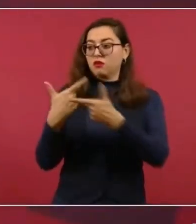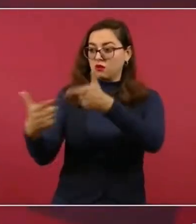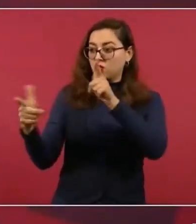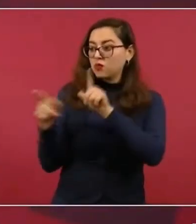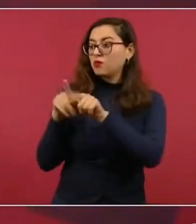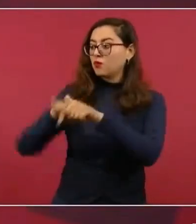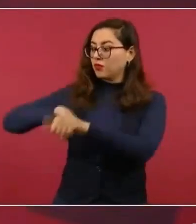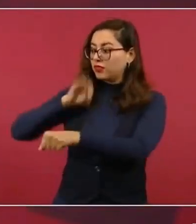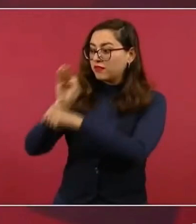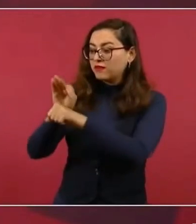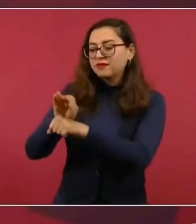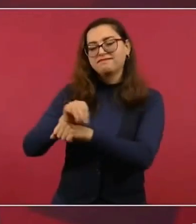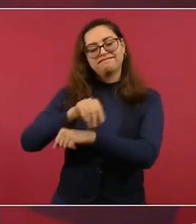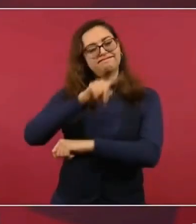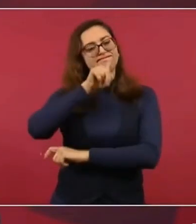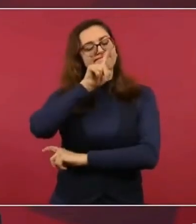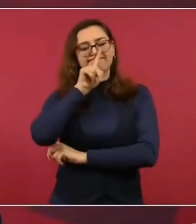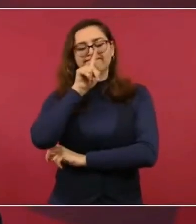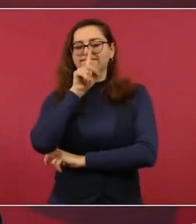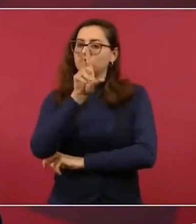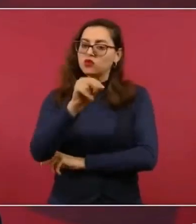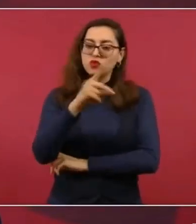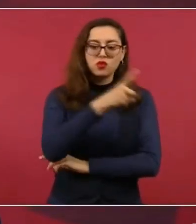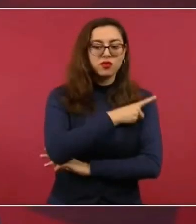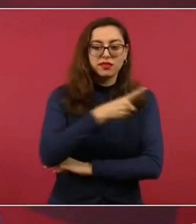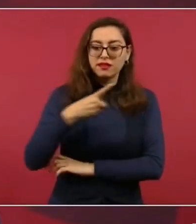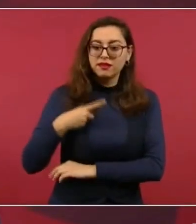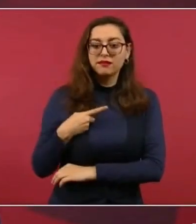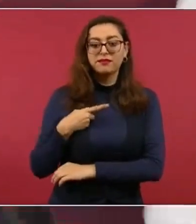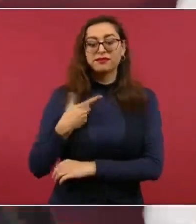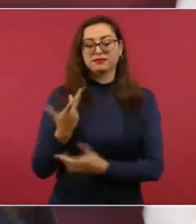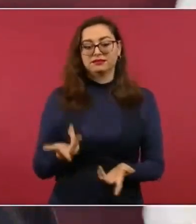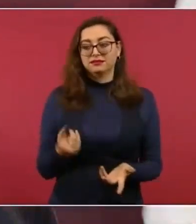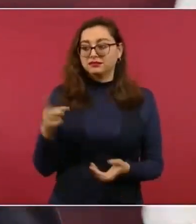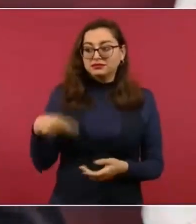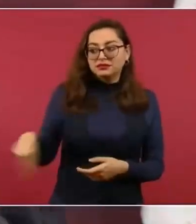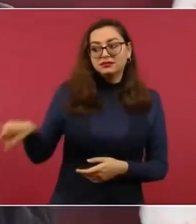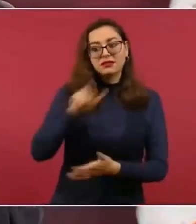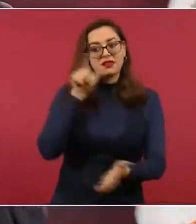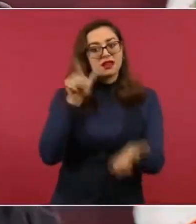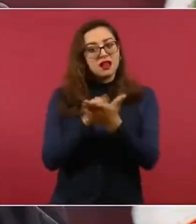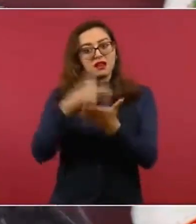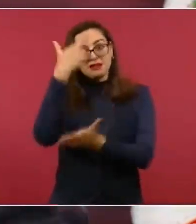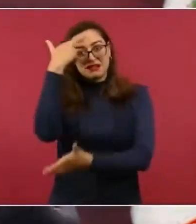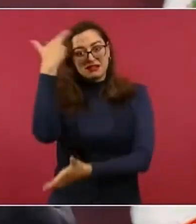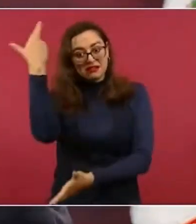estas actividades ilícitas de